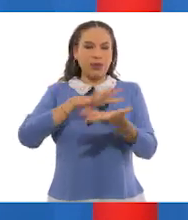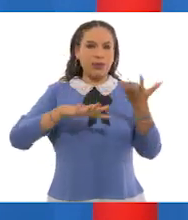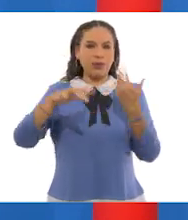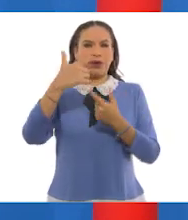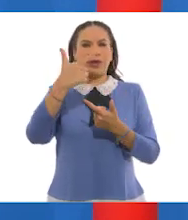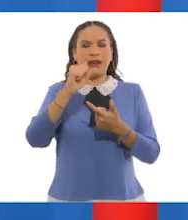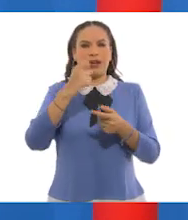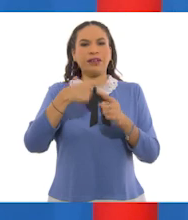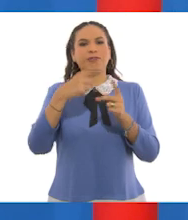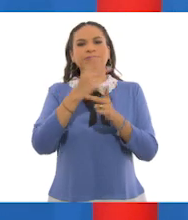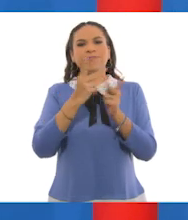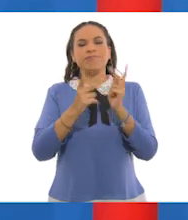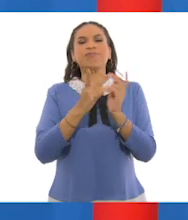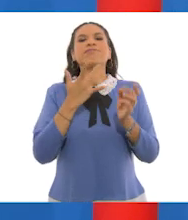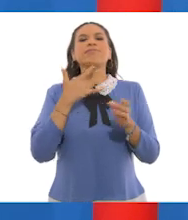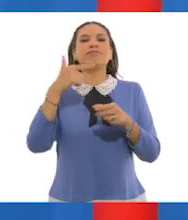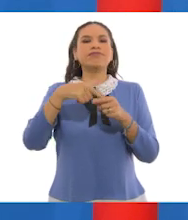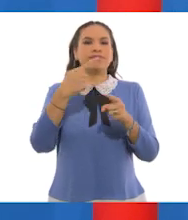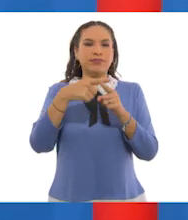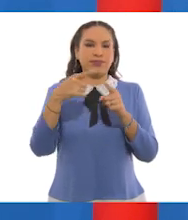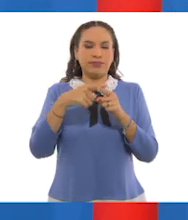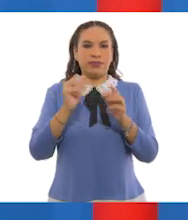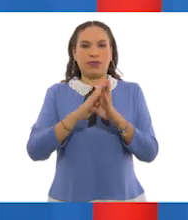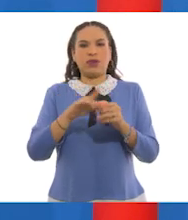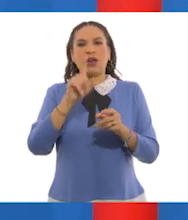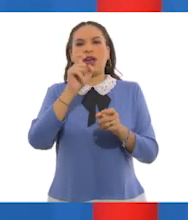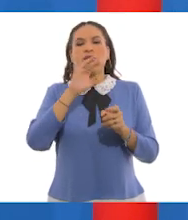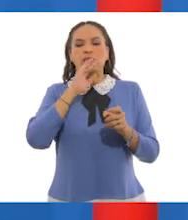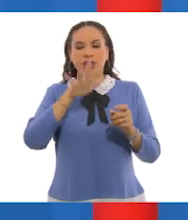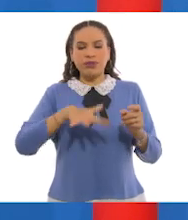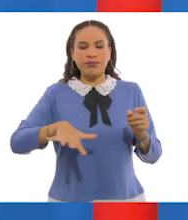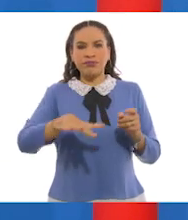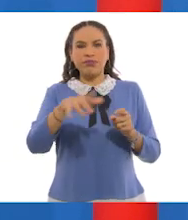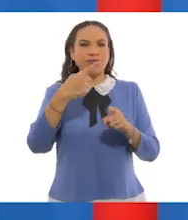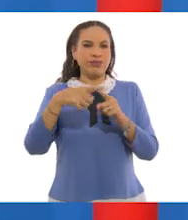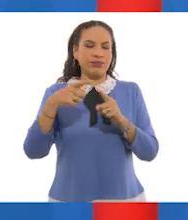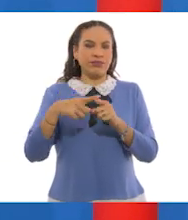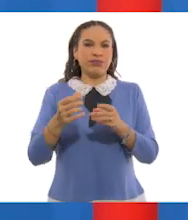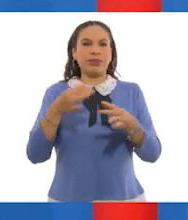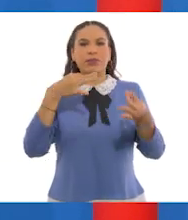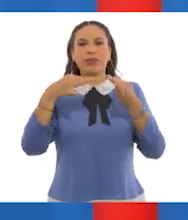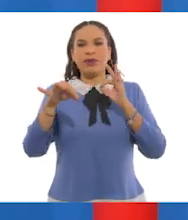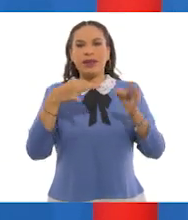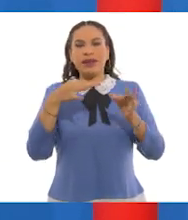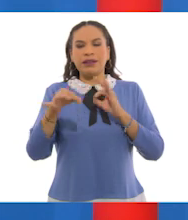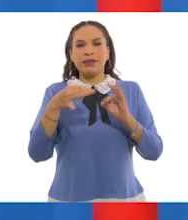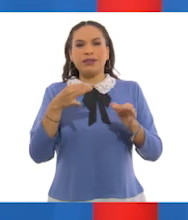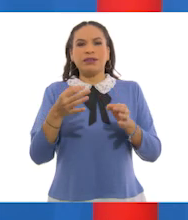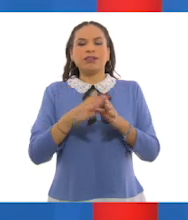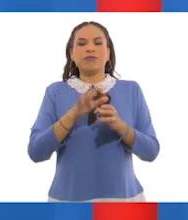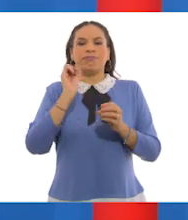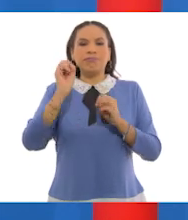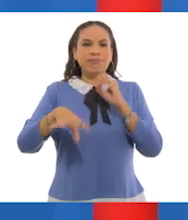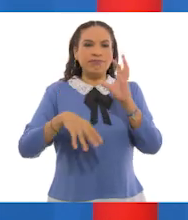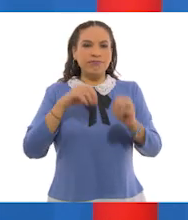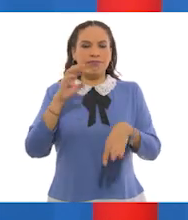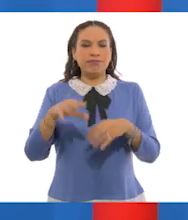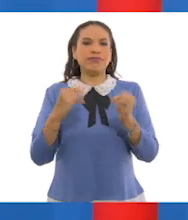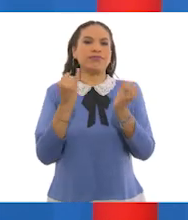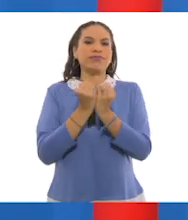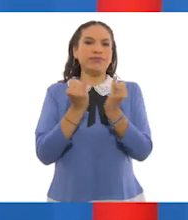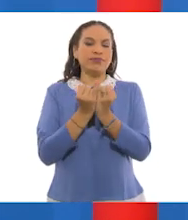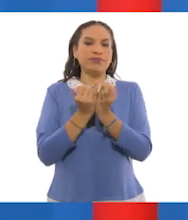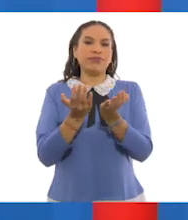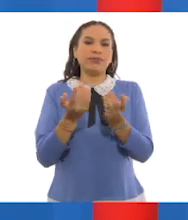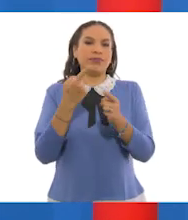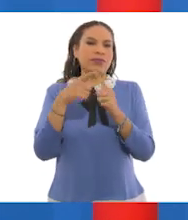gases, productos de combustión. Los cuerpos de agua se ensucian, con plásticos que tiramos en ellos, así como